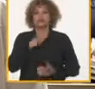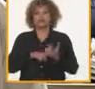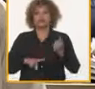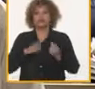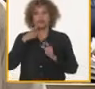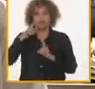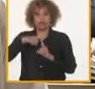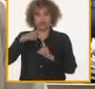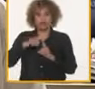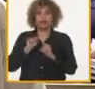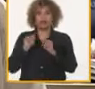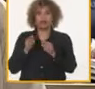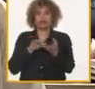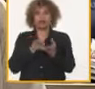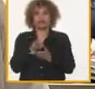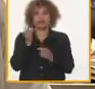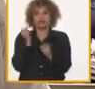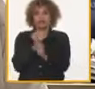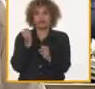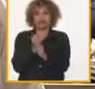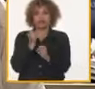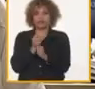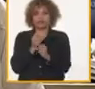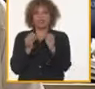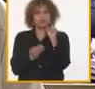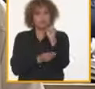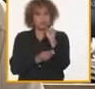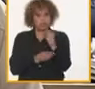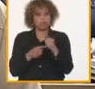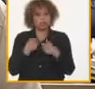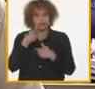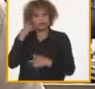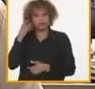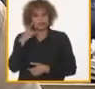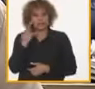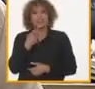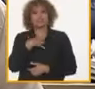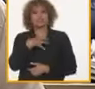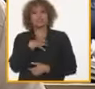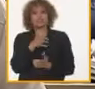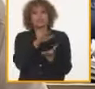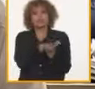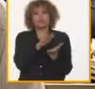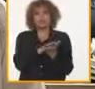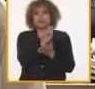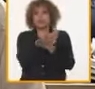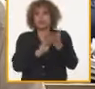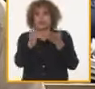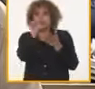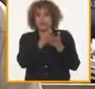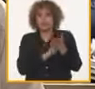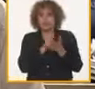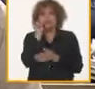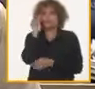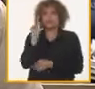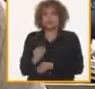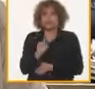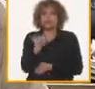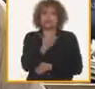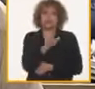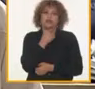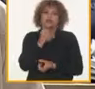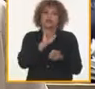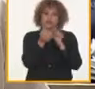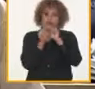tenemos muchísimas potencialidades y tenemos muchísimas reservas en los planes en los hombres y en el control